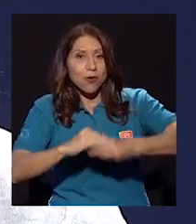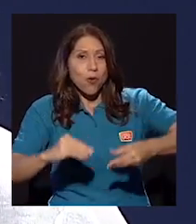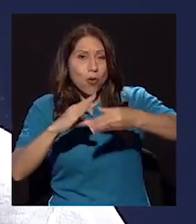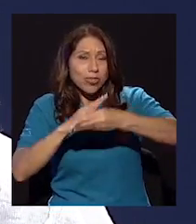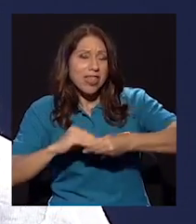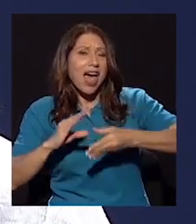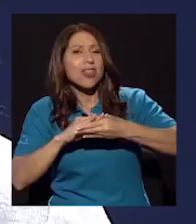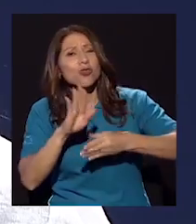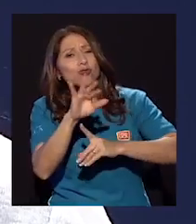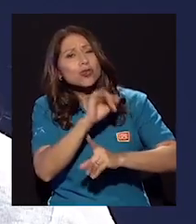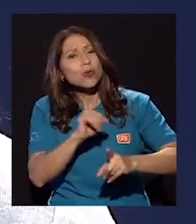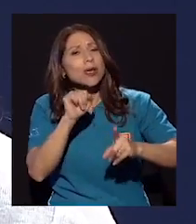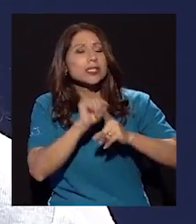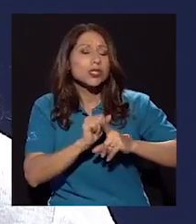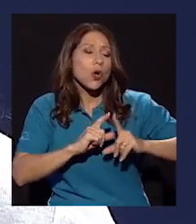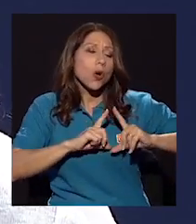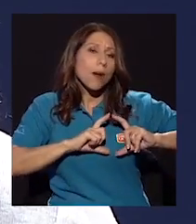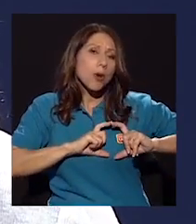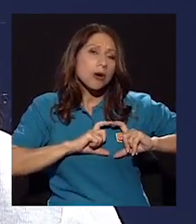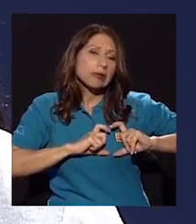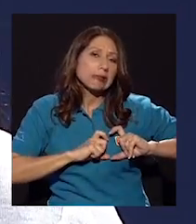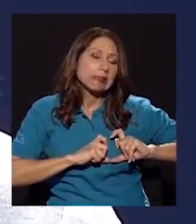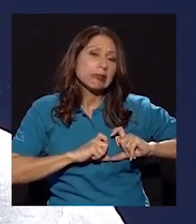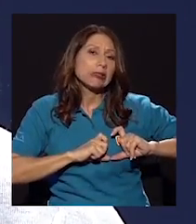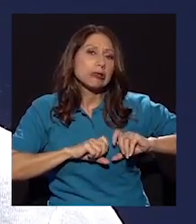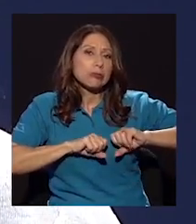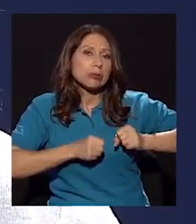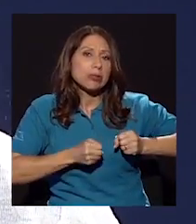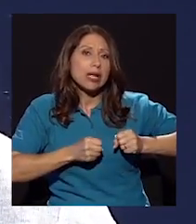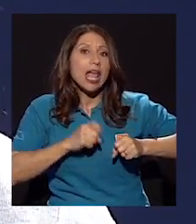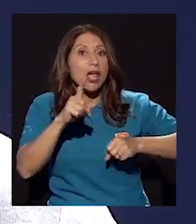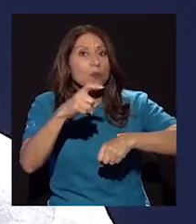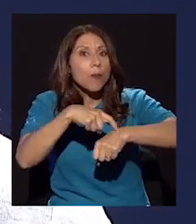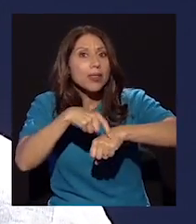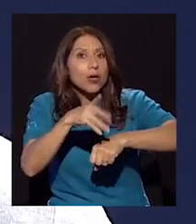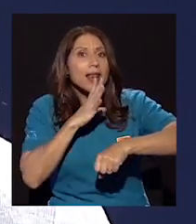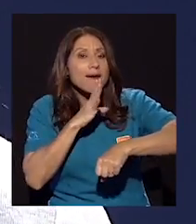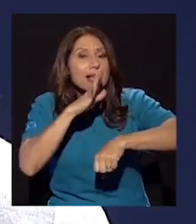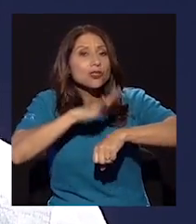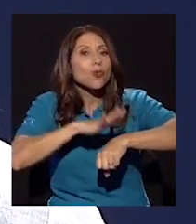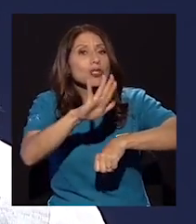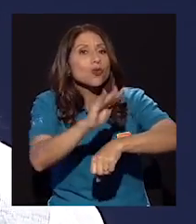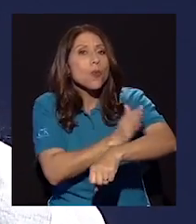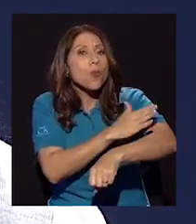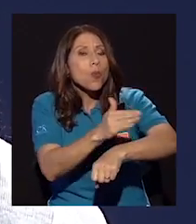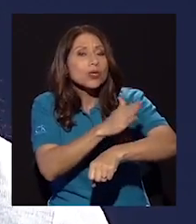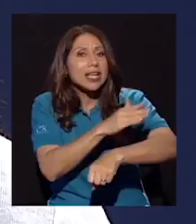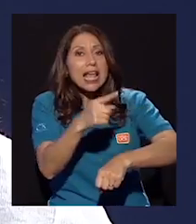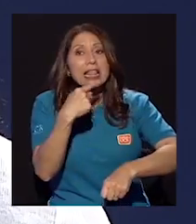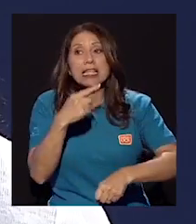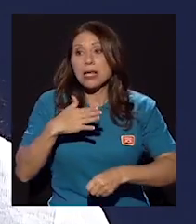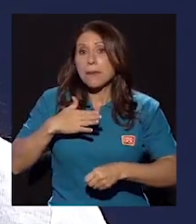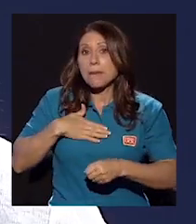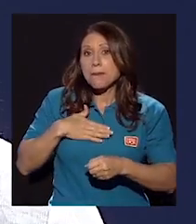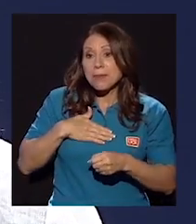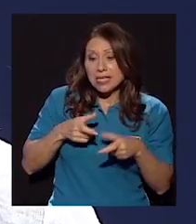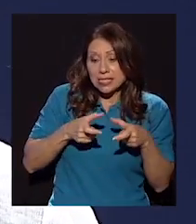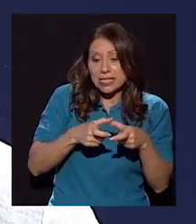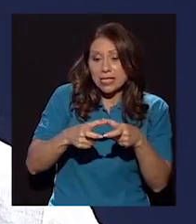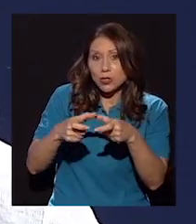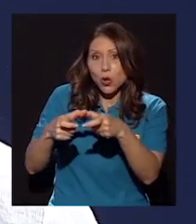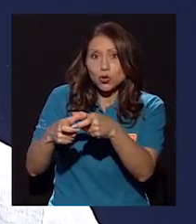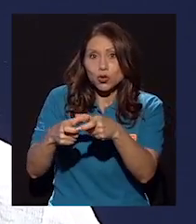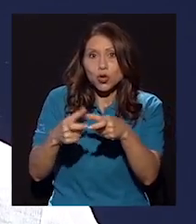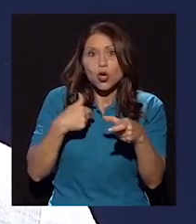que va contando una historia de sus rupturas amorosas y demás. Hay un momento que habla de su colección de discos porque la música es fundamental y él dice, tengo mis